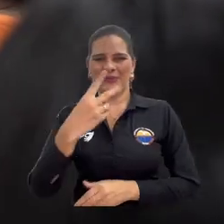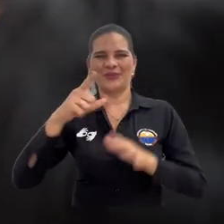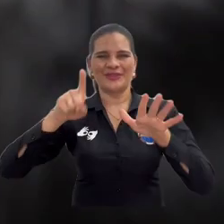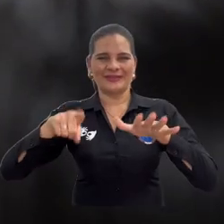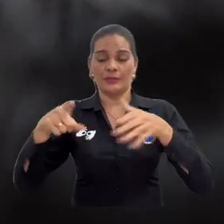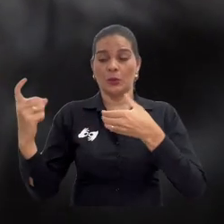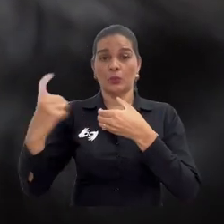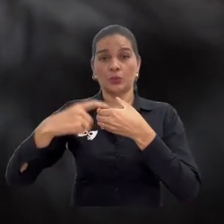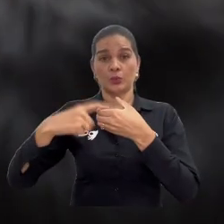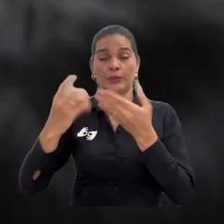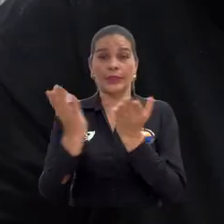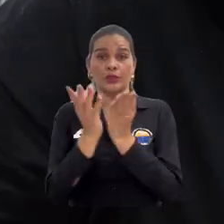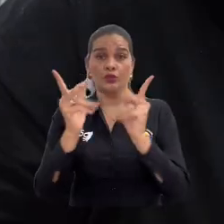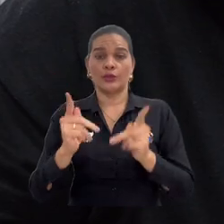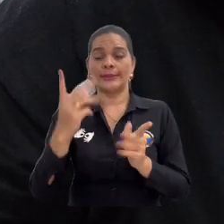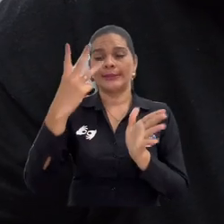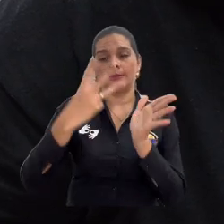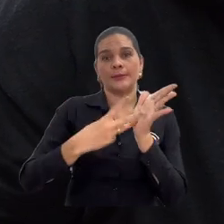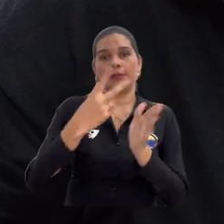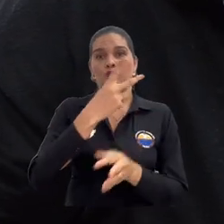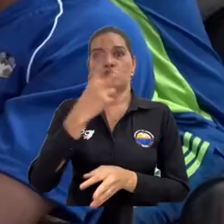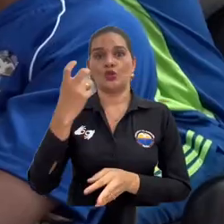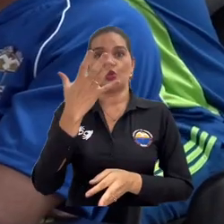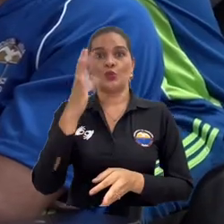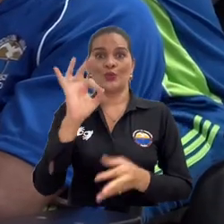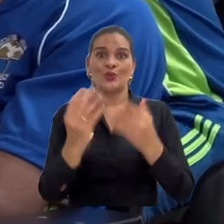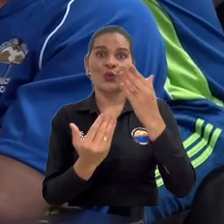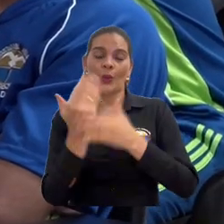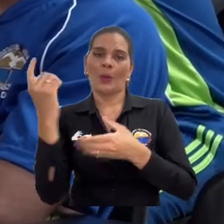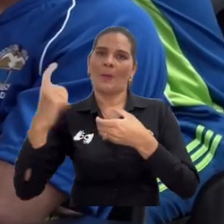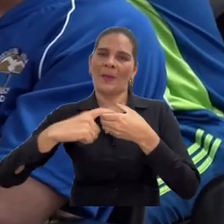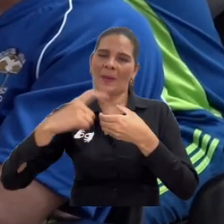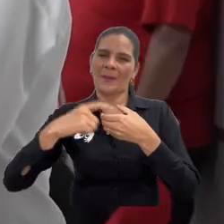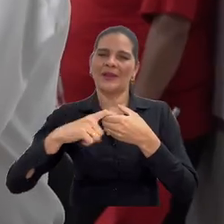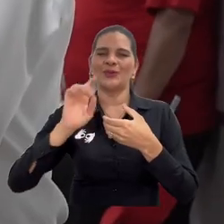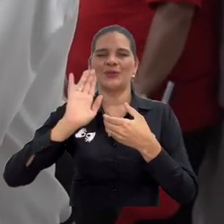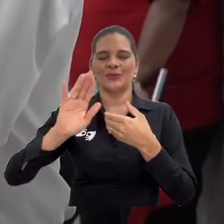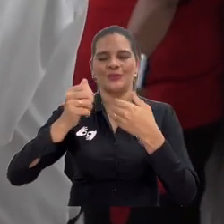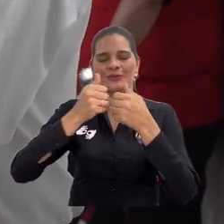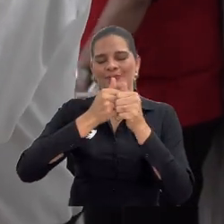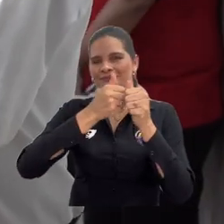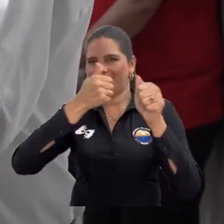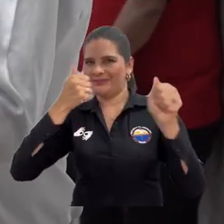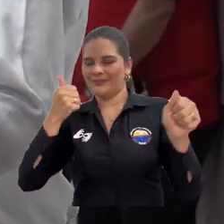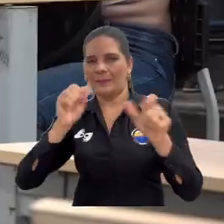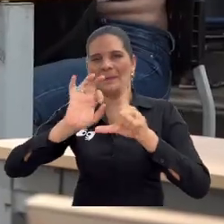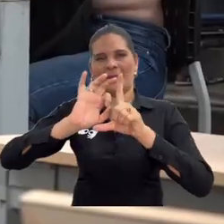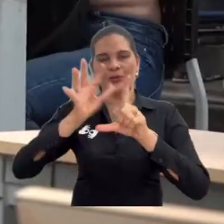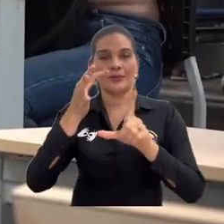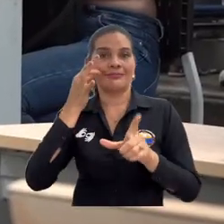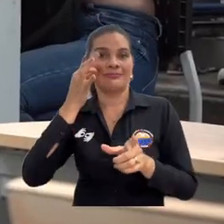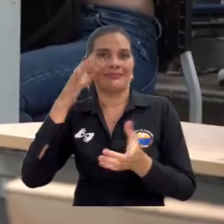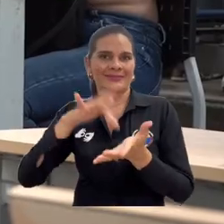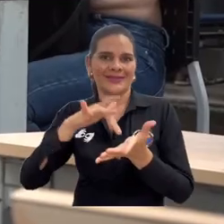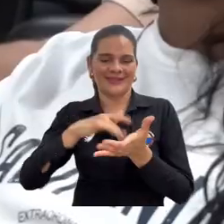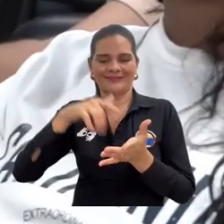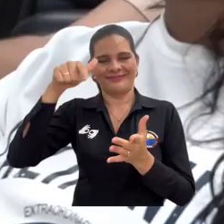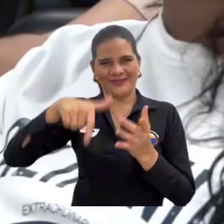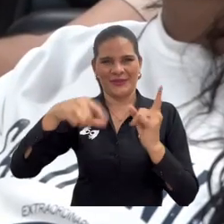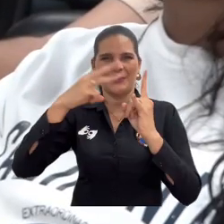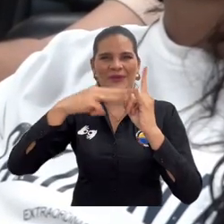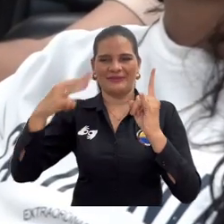2024, 3.250 nuevos estudiantes se matricularon en las modalidades a distancia, virtual y presencial,